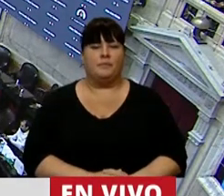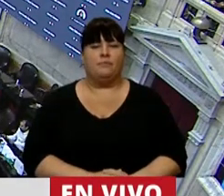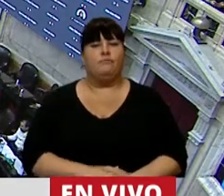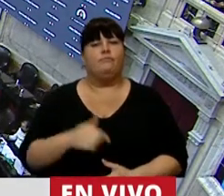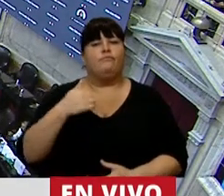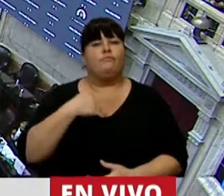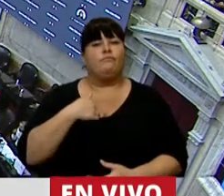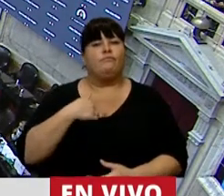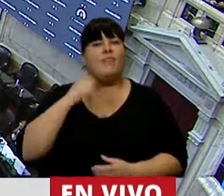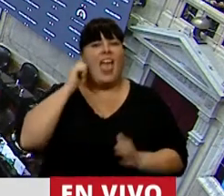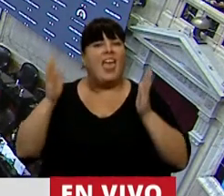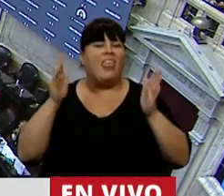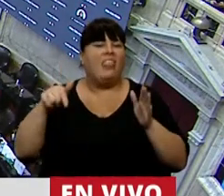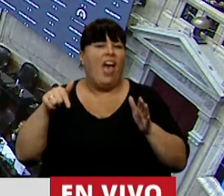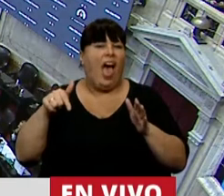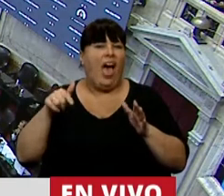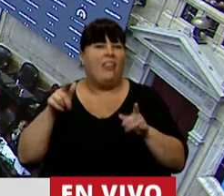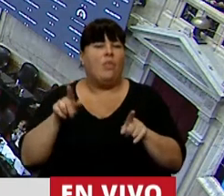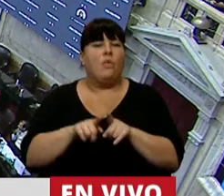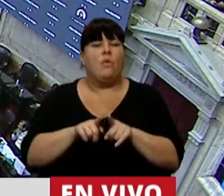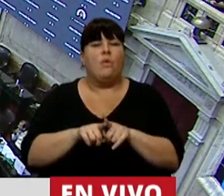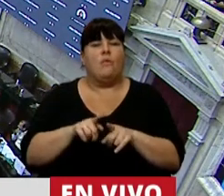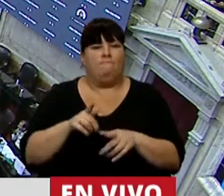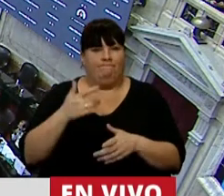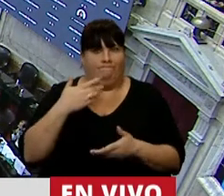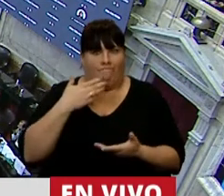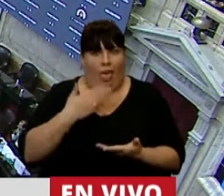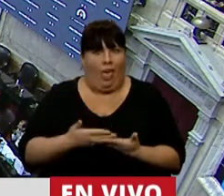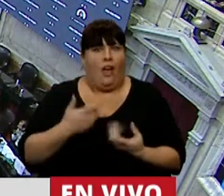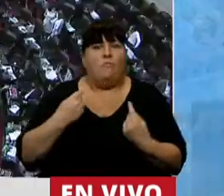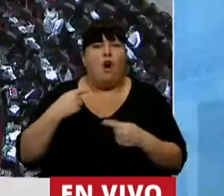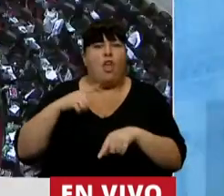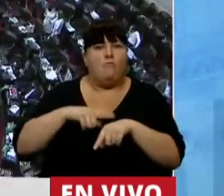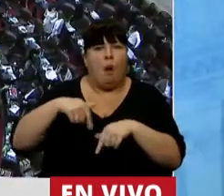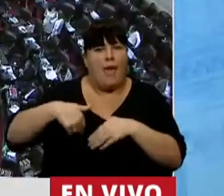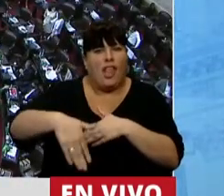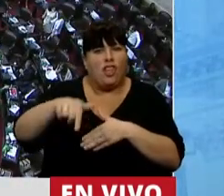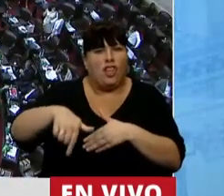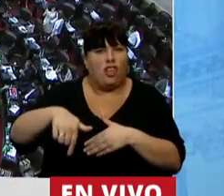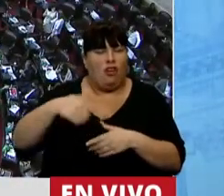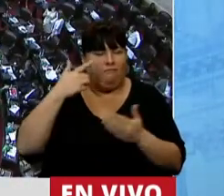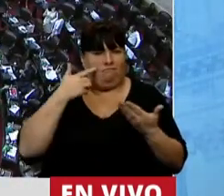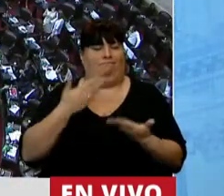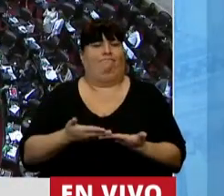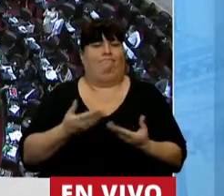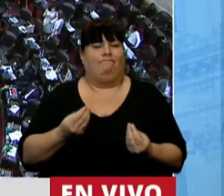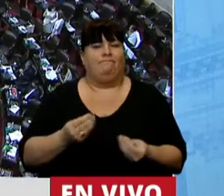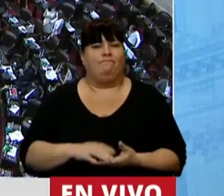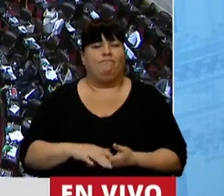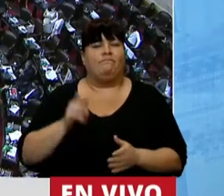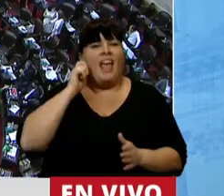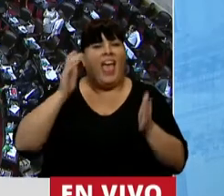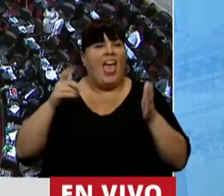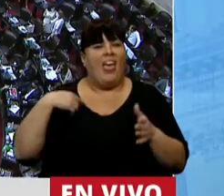Pertenezco a una generación que no deja de asombrarse de los tiempos que transitamos. Una